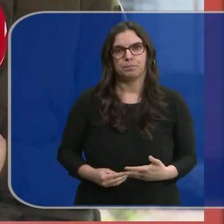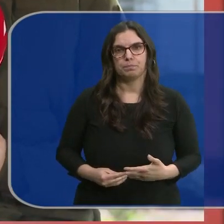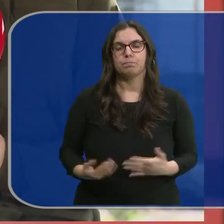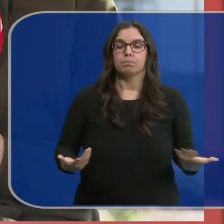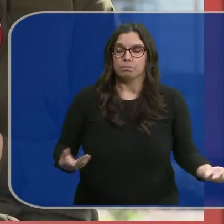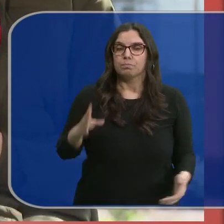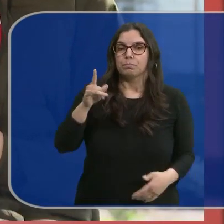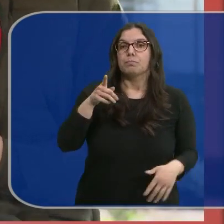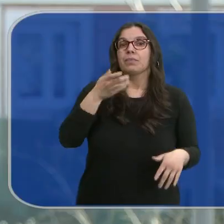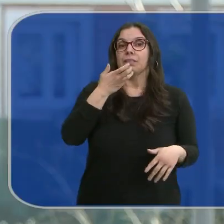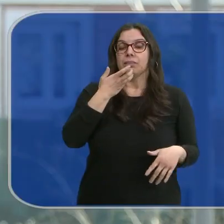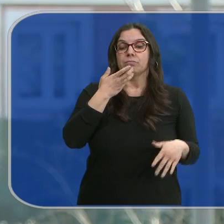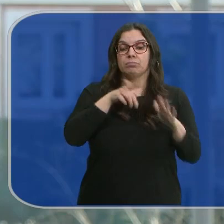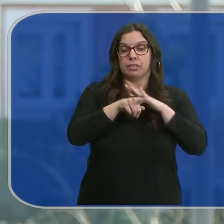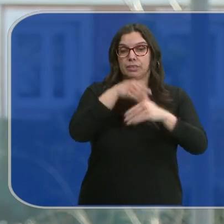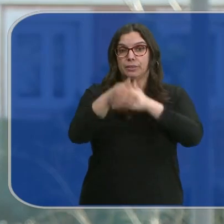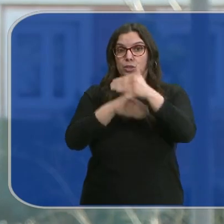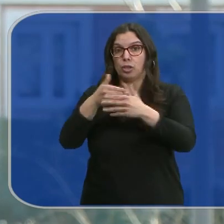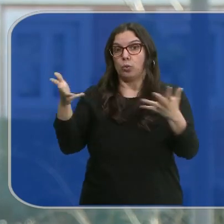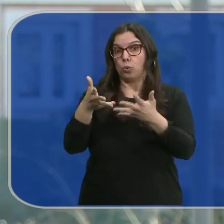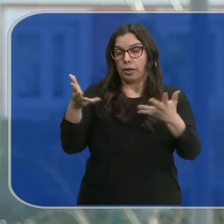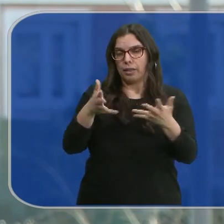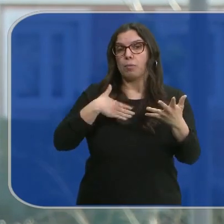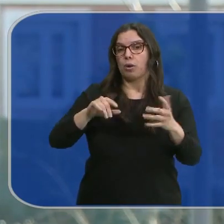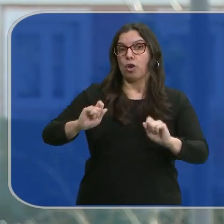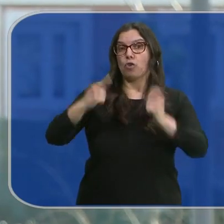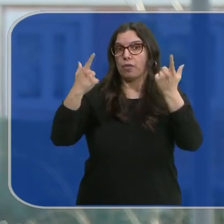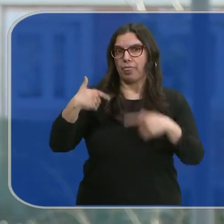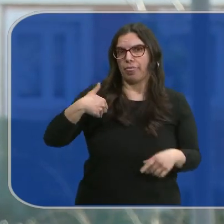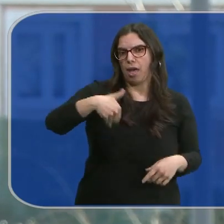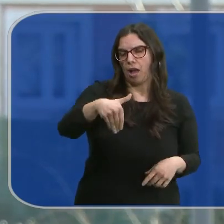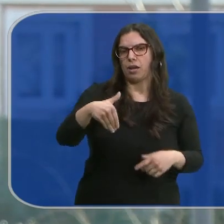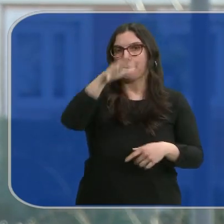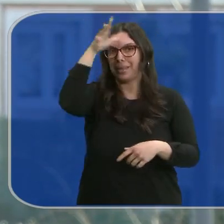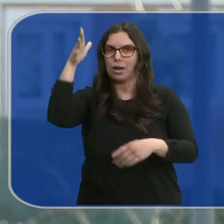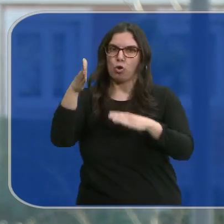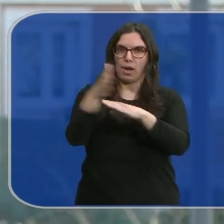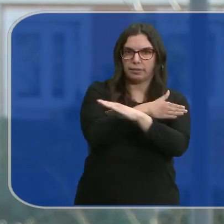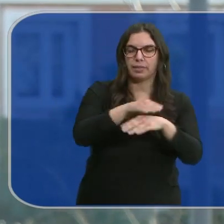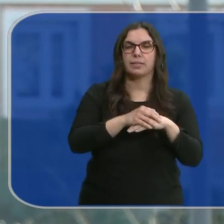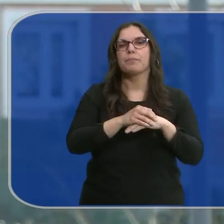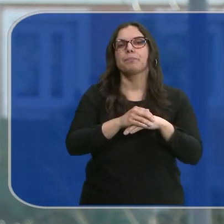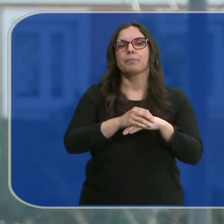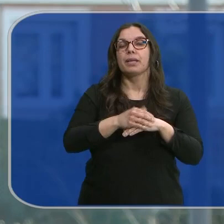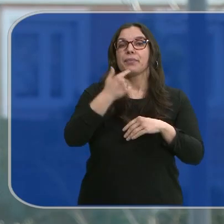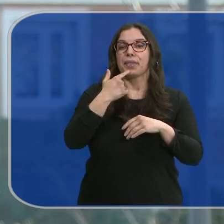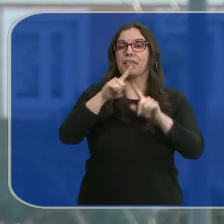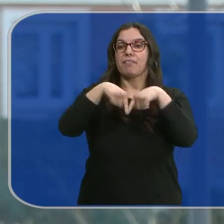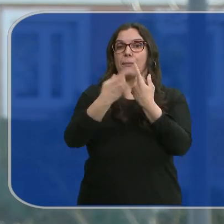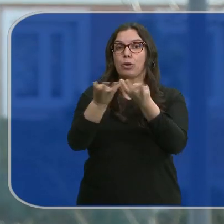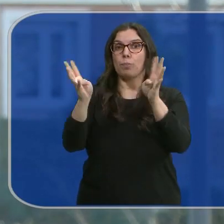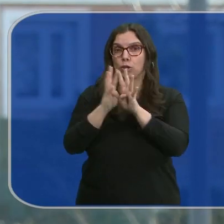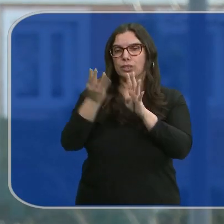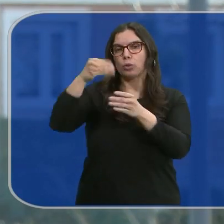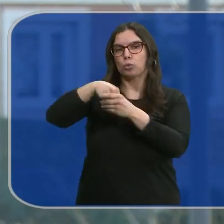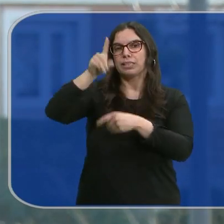Sí, de tramitarse esta norma por la vía de urgencia podría entrar en vigor antes de verano. La norma extiende la condición de familias numerosas